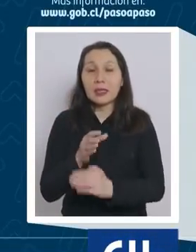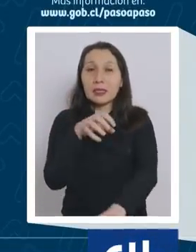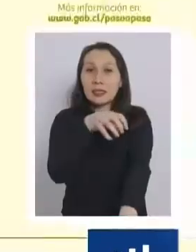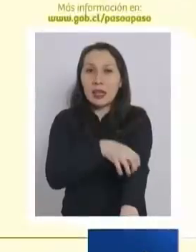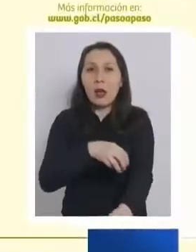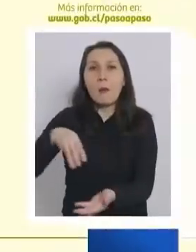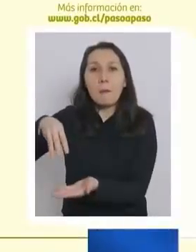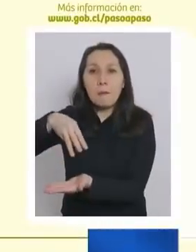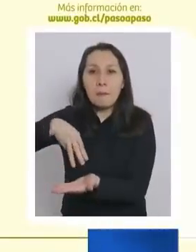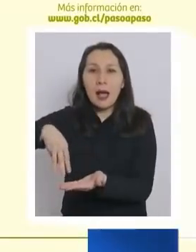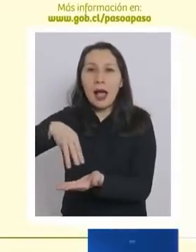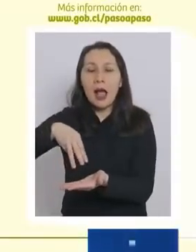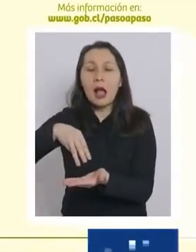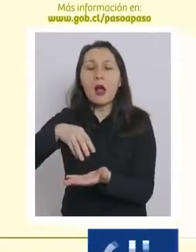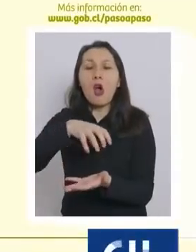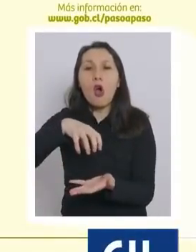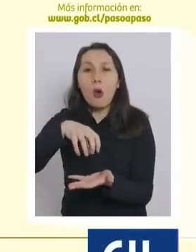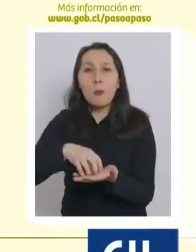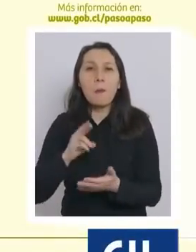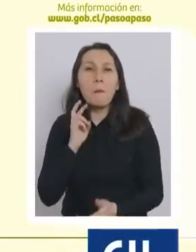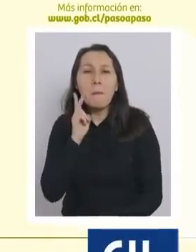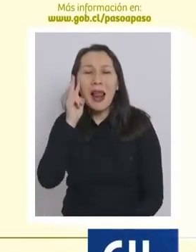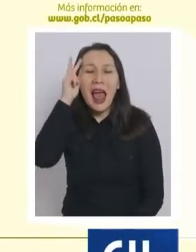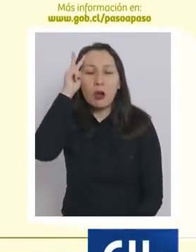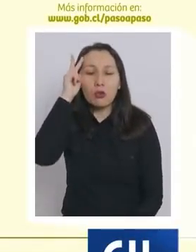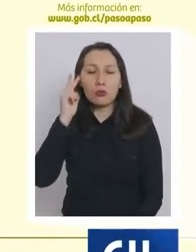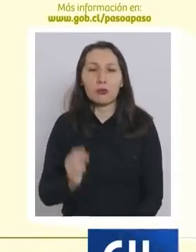región del Maule, la comuna de Pelarco.